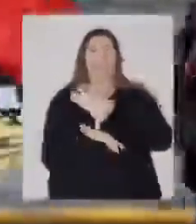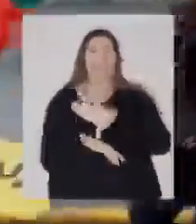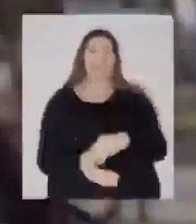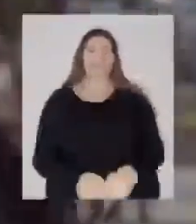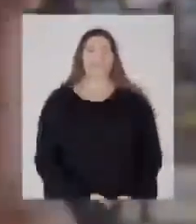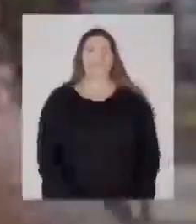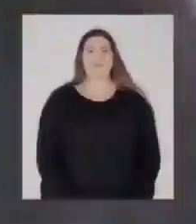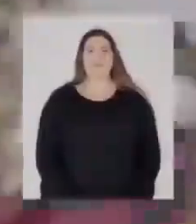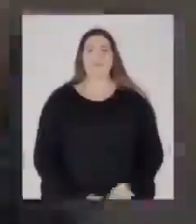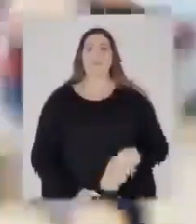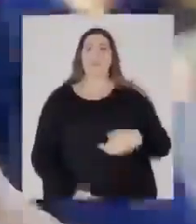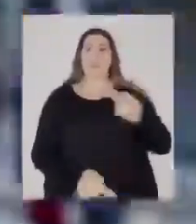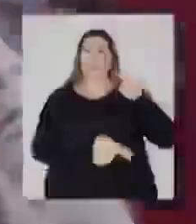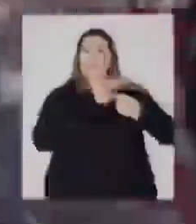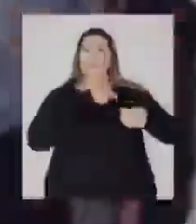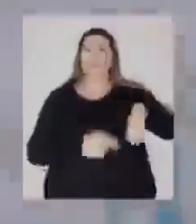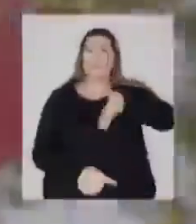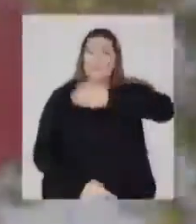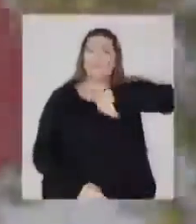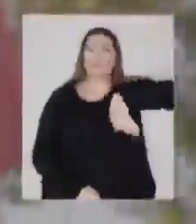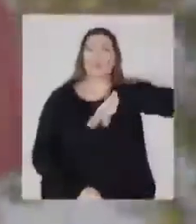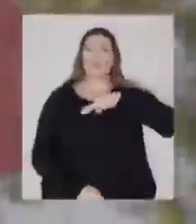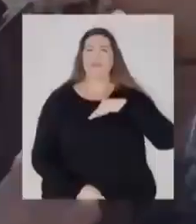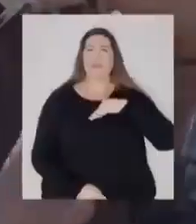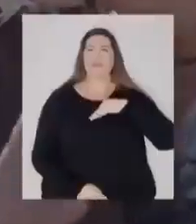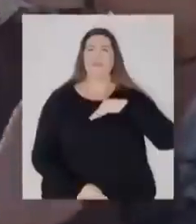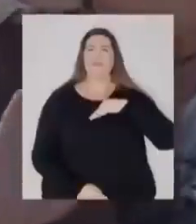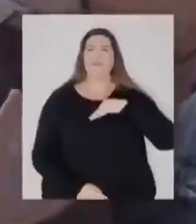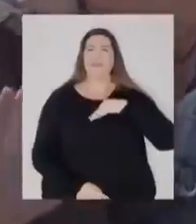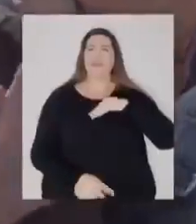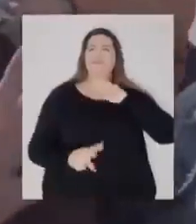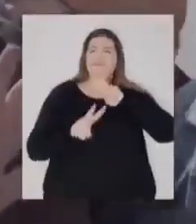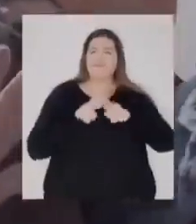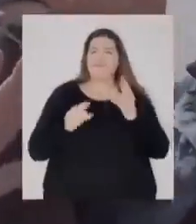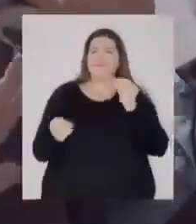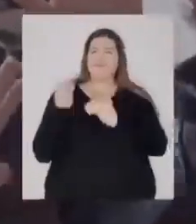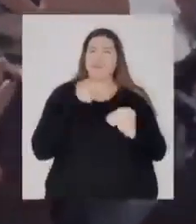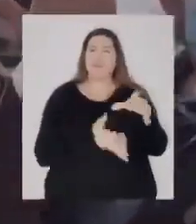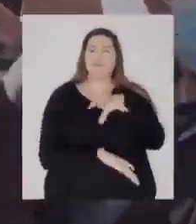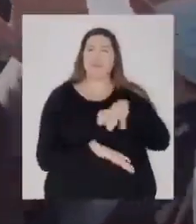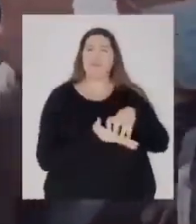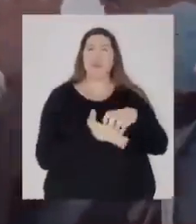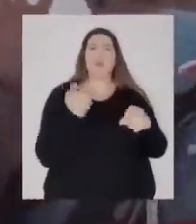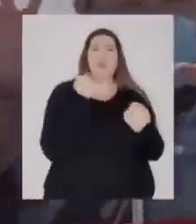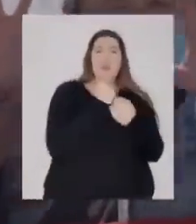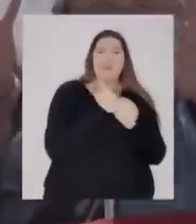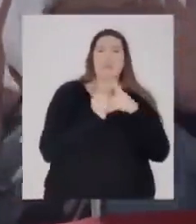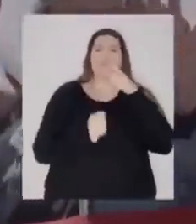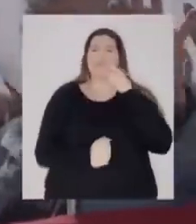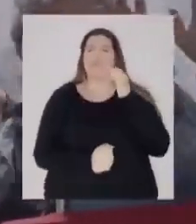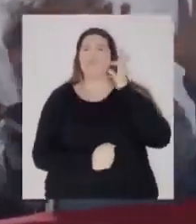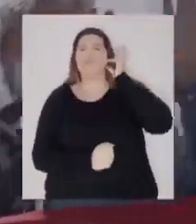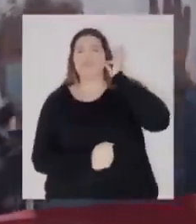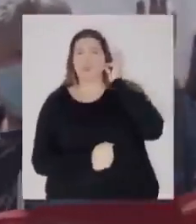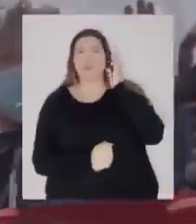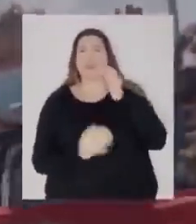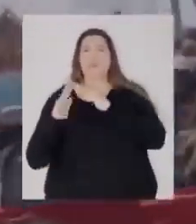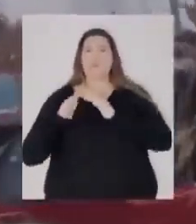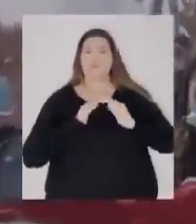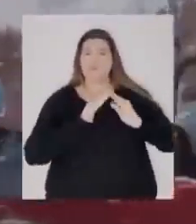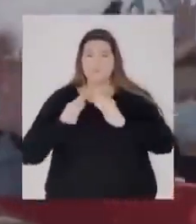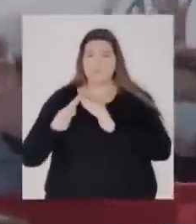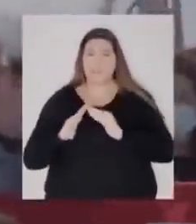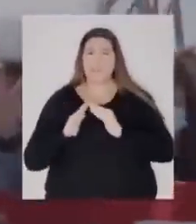patria. La historia es nuestra y la hace un juego. Con los trabajadores, con las trabajadoras, con los